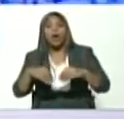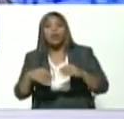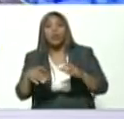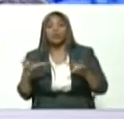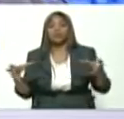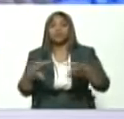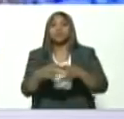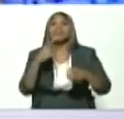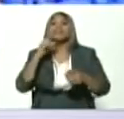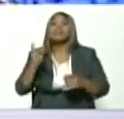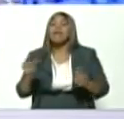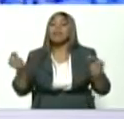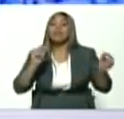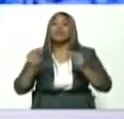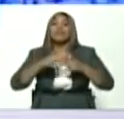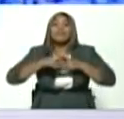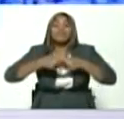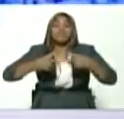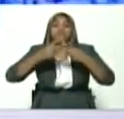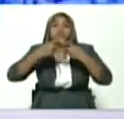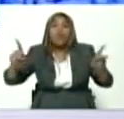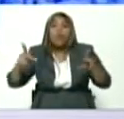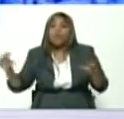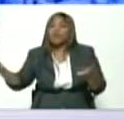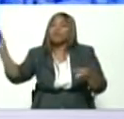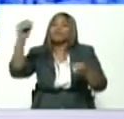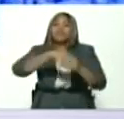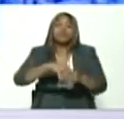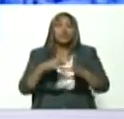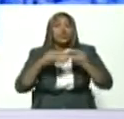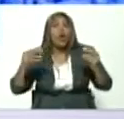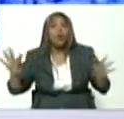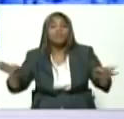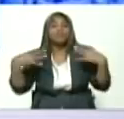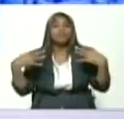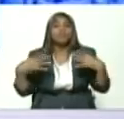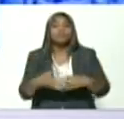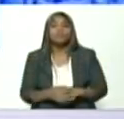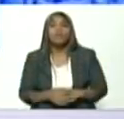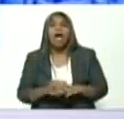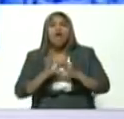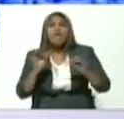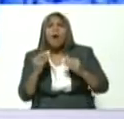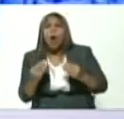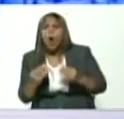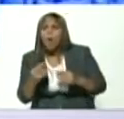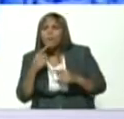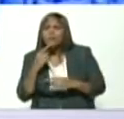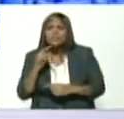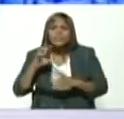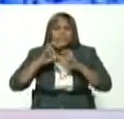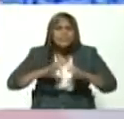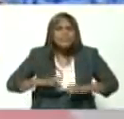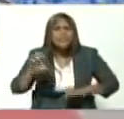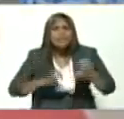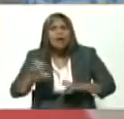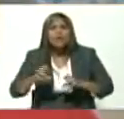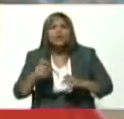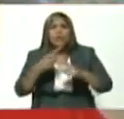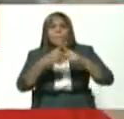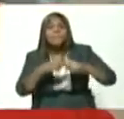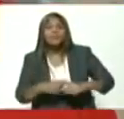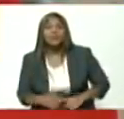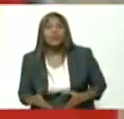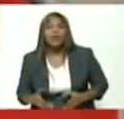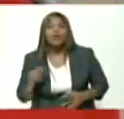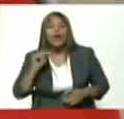públicamente abiertamente abiertamente la forma en que aprendimos a estudiar el presupuesto y con el